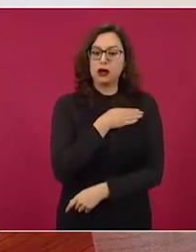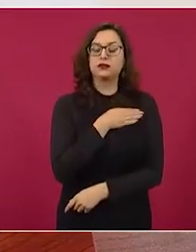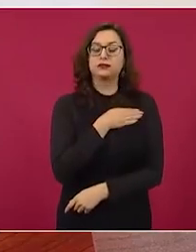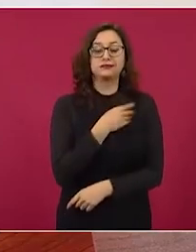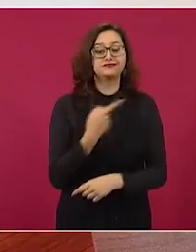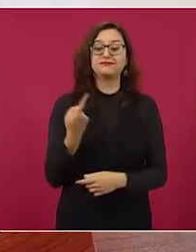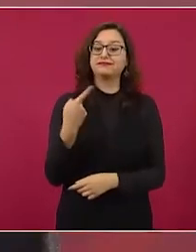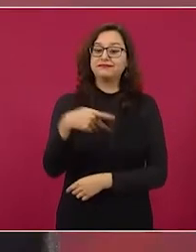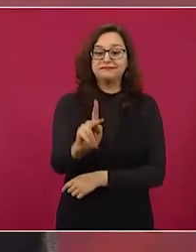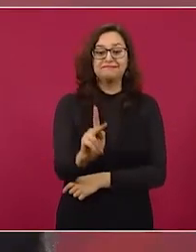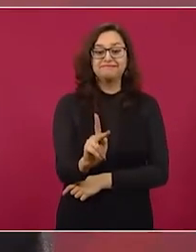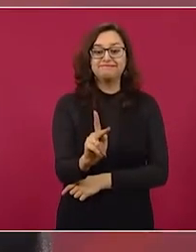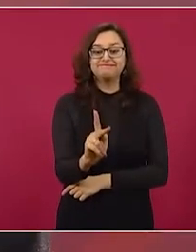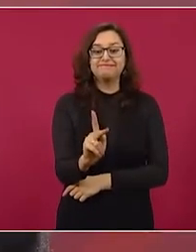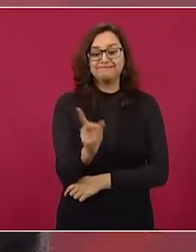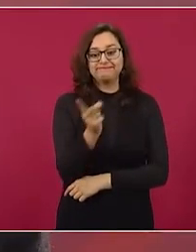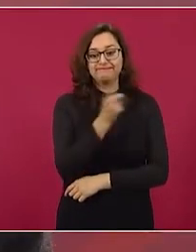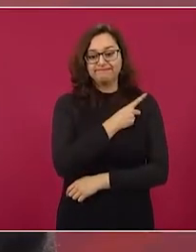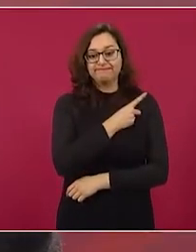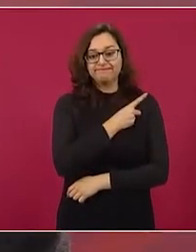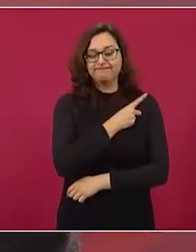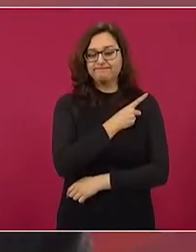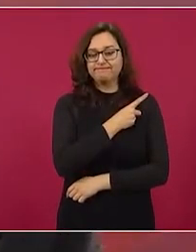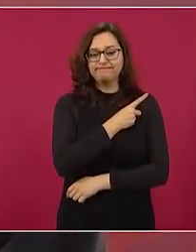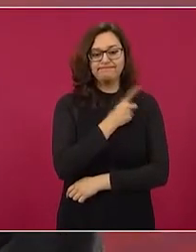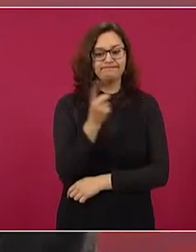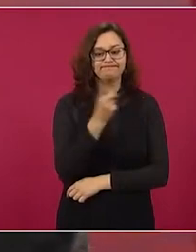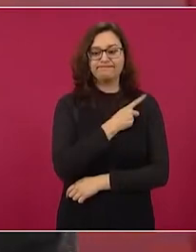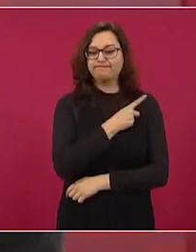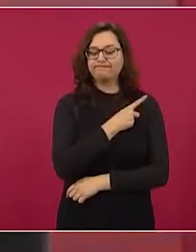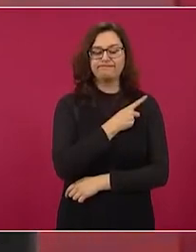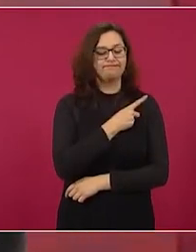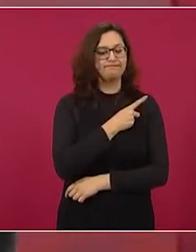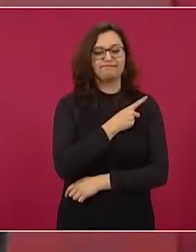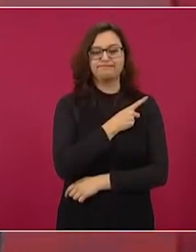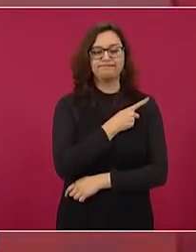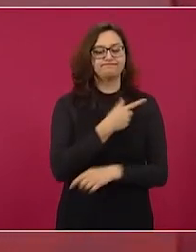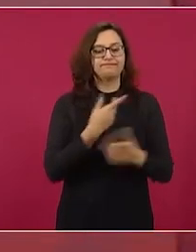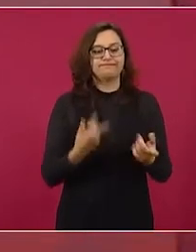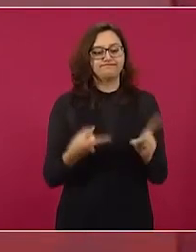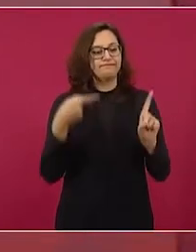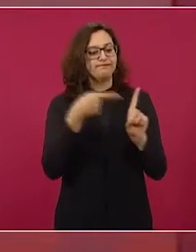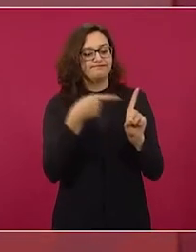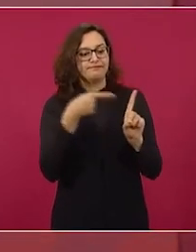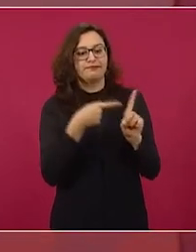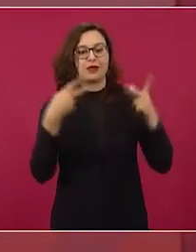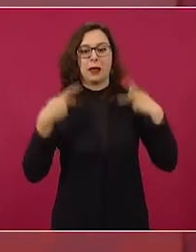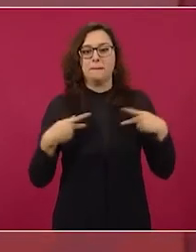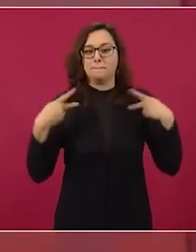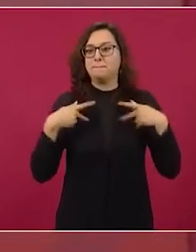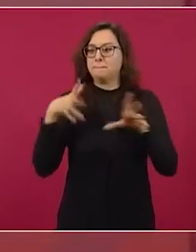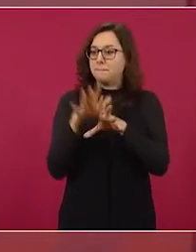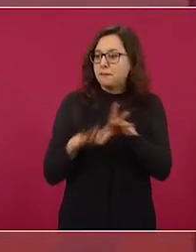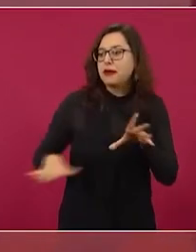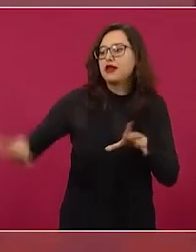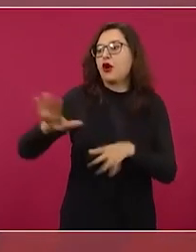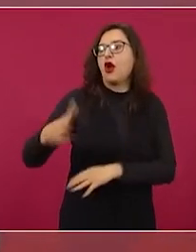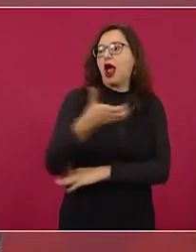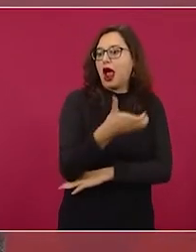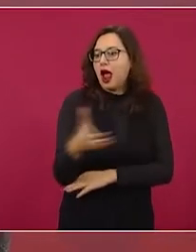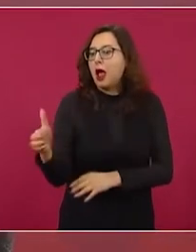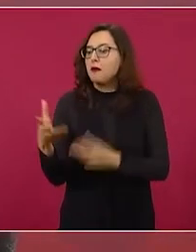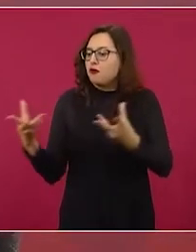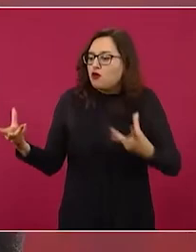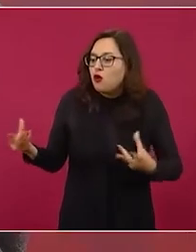no pudo, no quiso hacer el acuerdo con los campesinos.